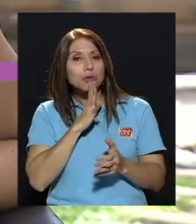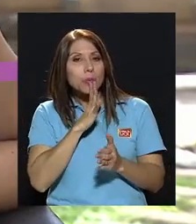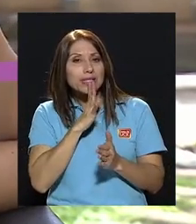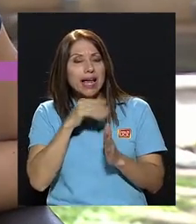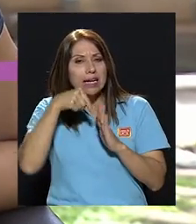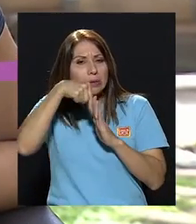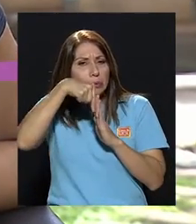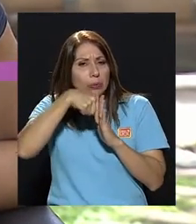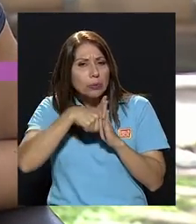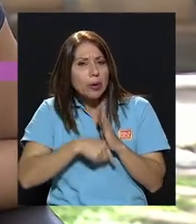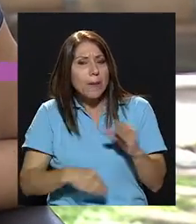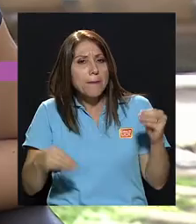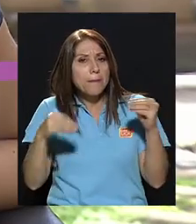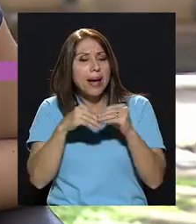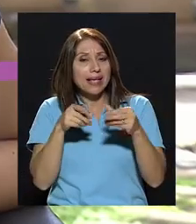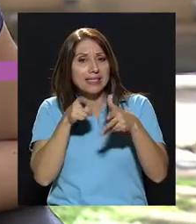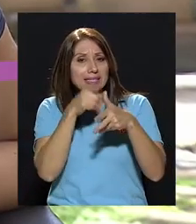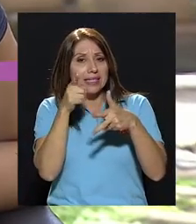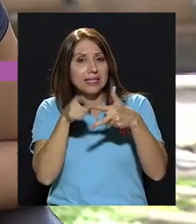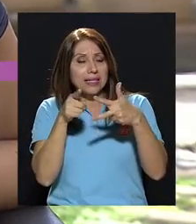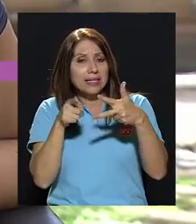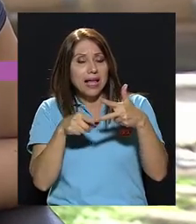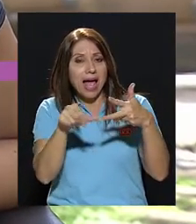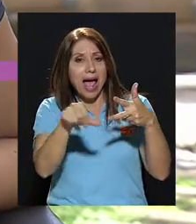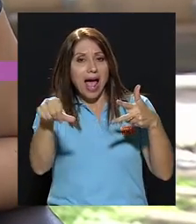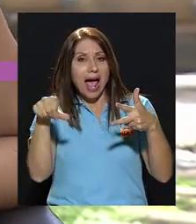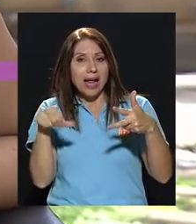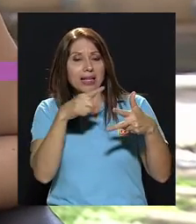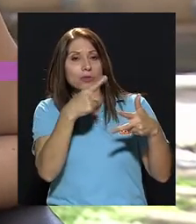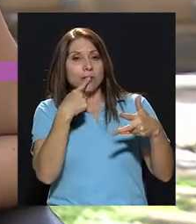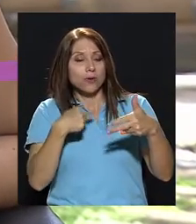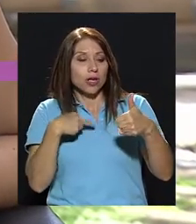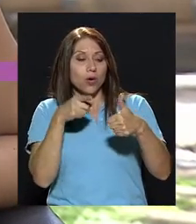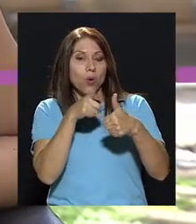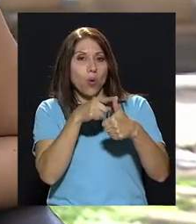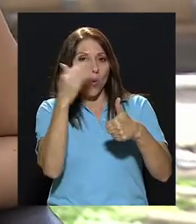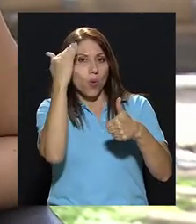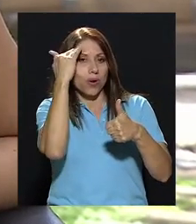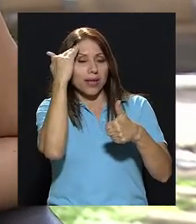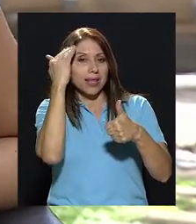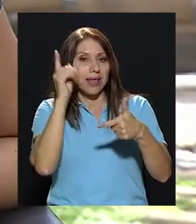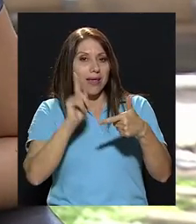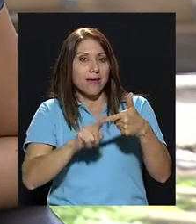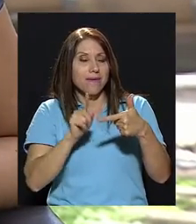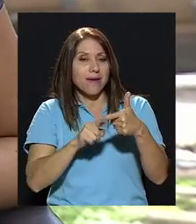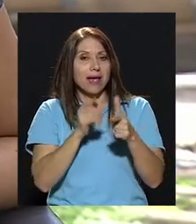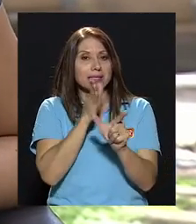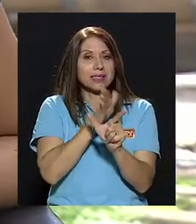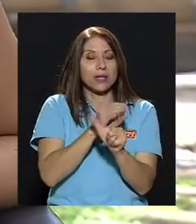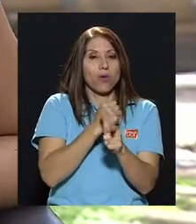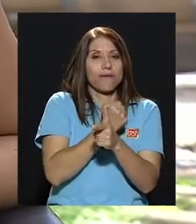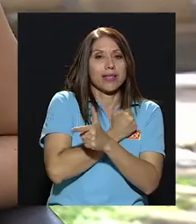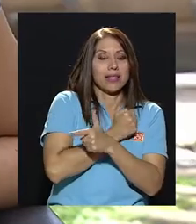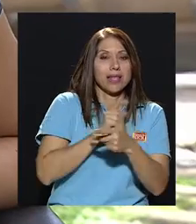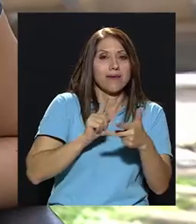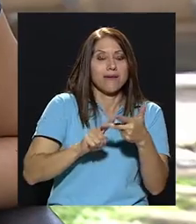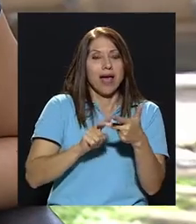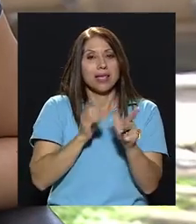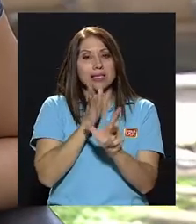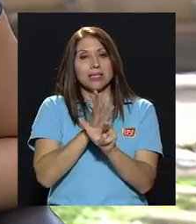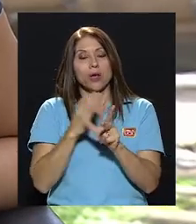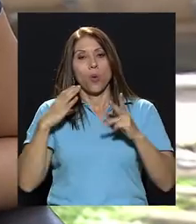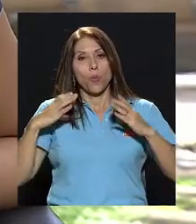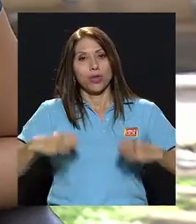profundizar más esas tres áreas que usted nos dice, la parte cognitiva, la parte psicoafectiva y la parte